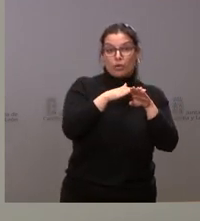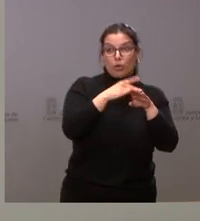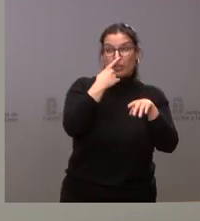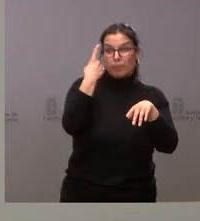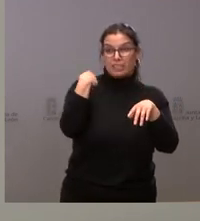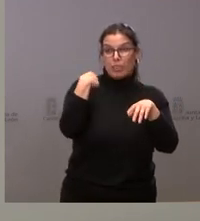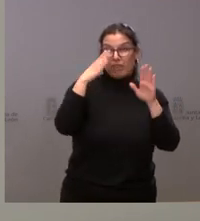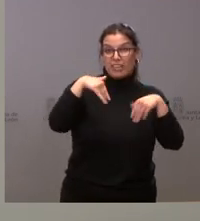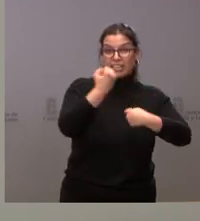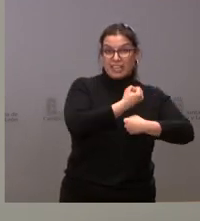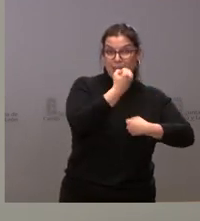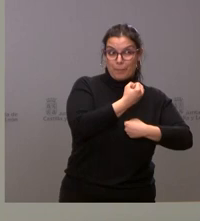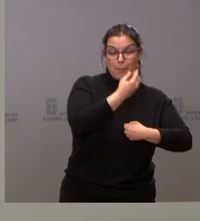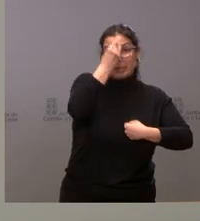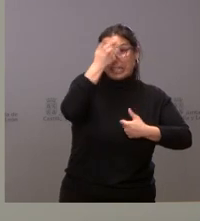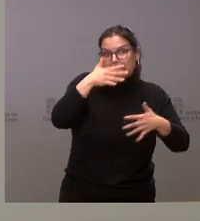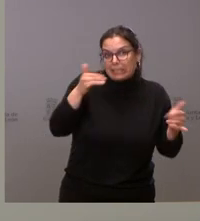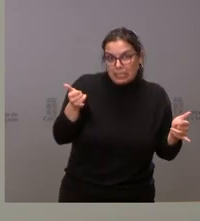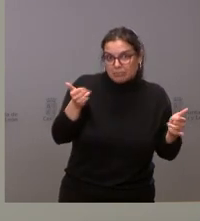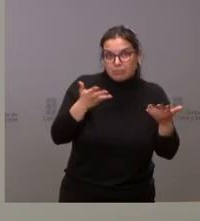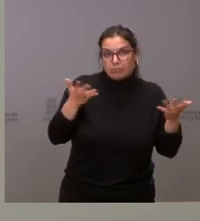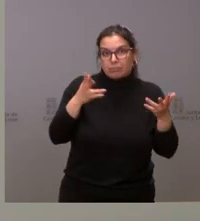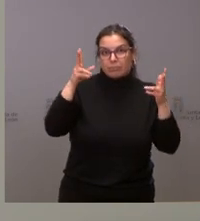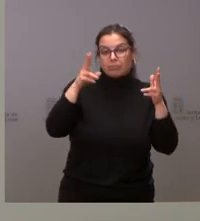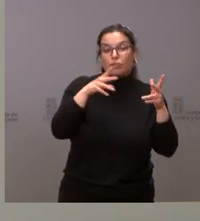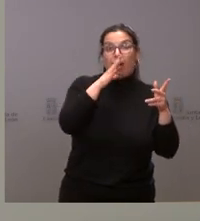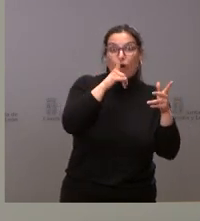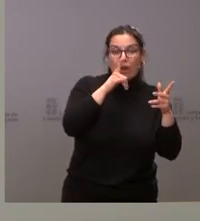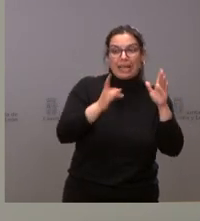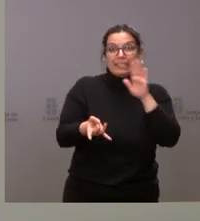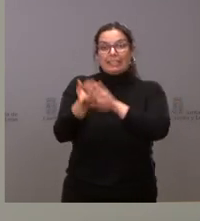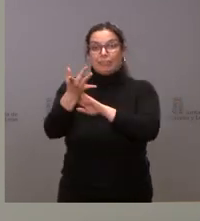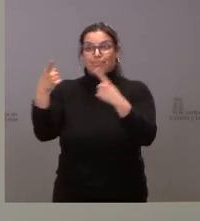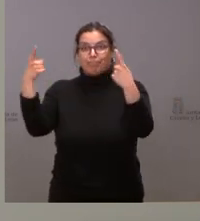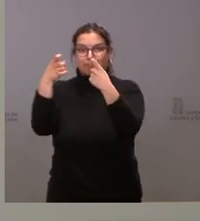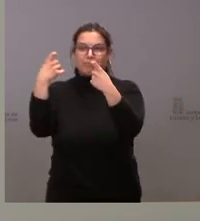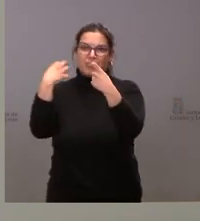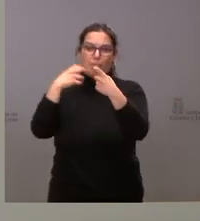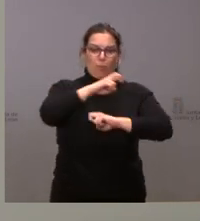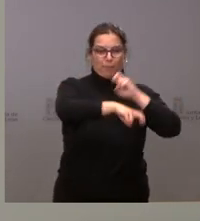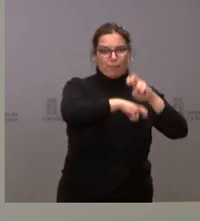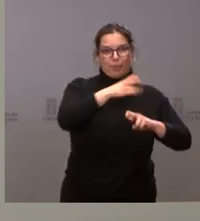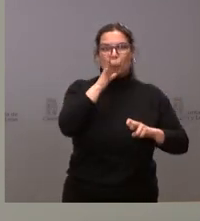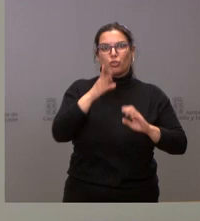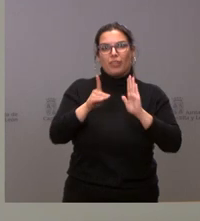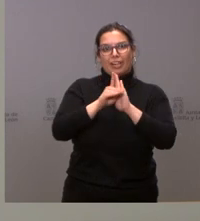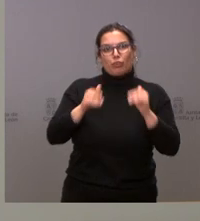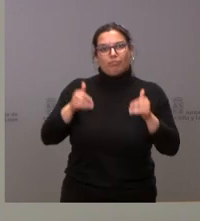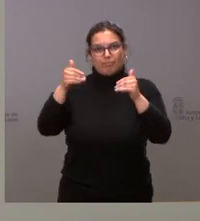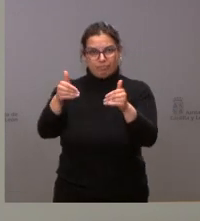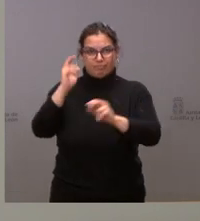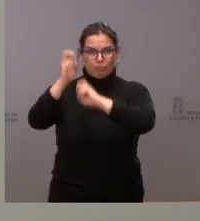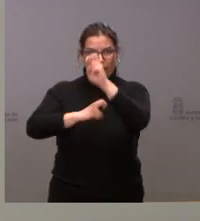pasado a final de diciembre, que evidentemente es todo lo que tiene que ver con la invasión de Ucrania y, por tanto, los costes que se deriven del mismo.